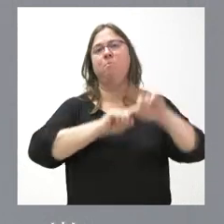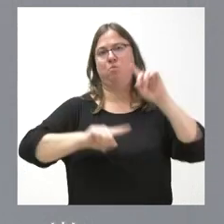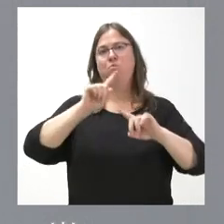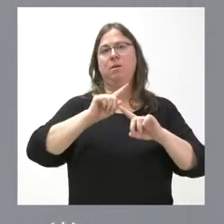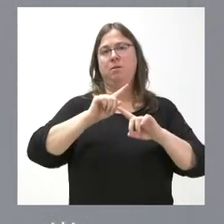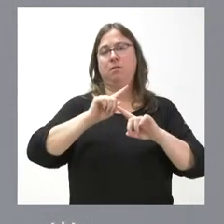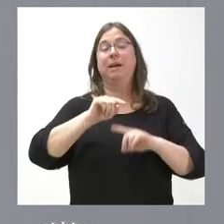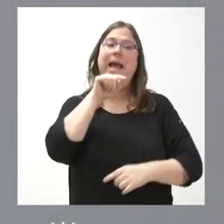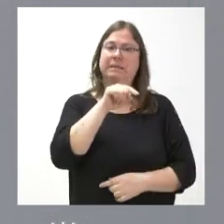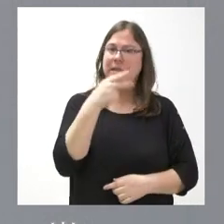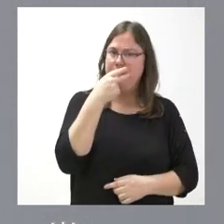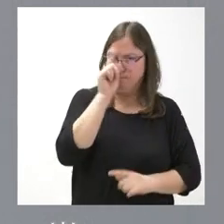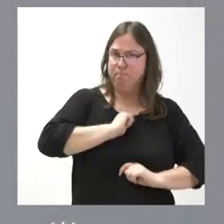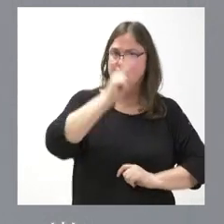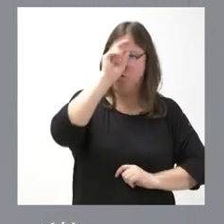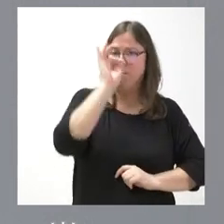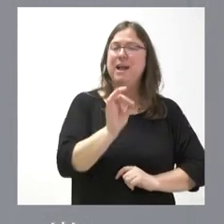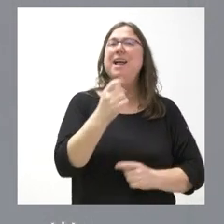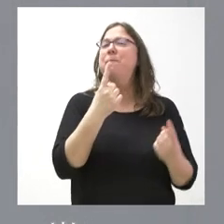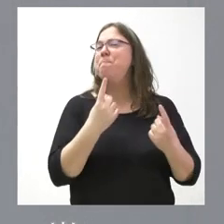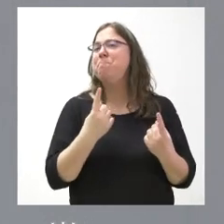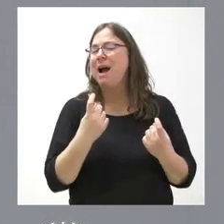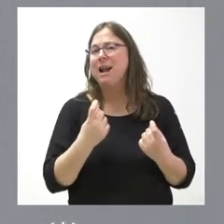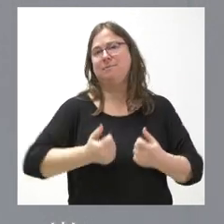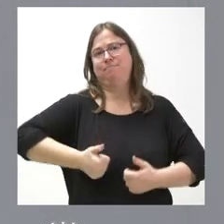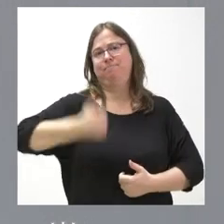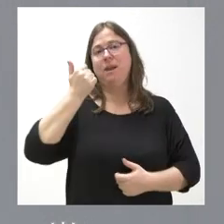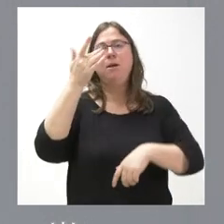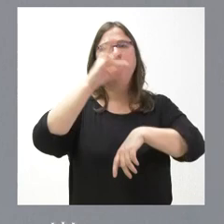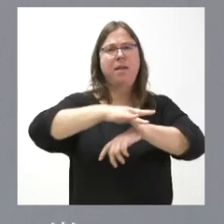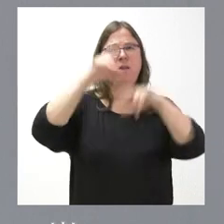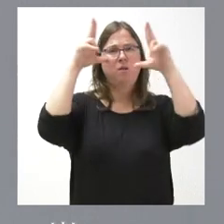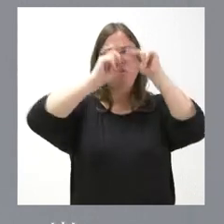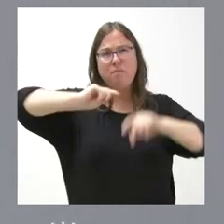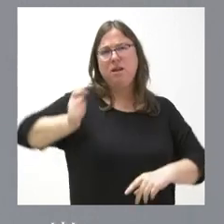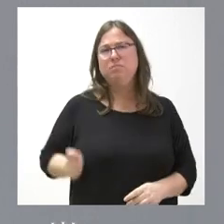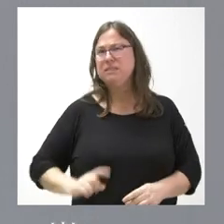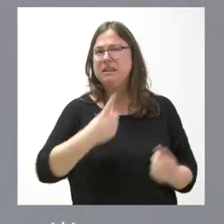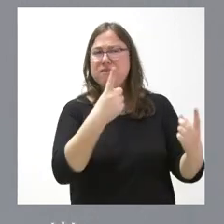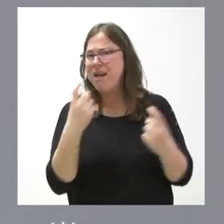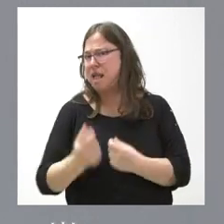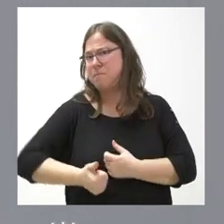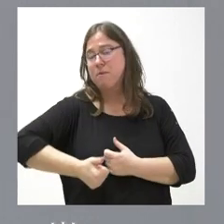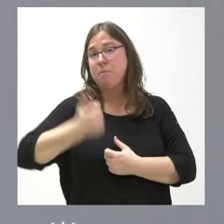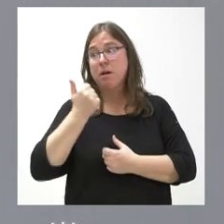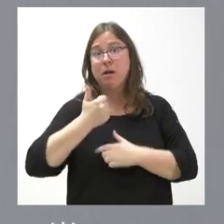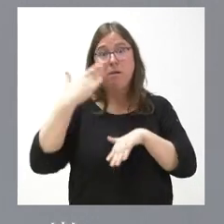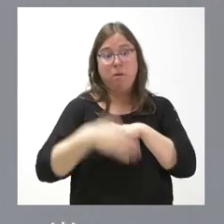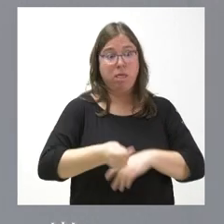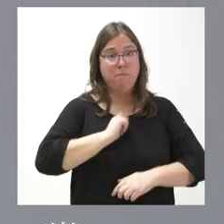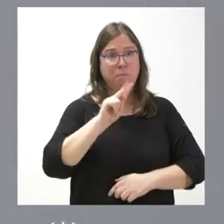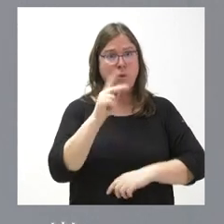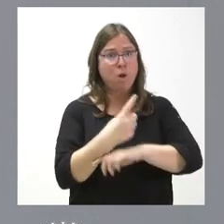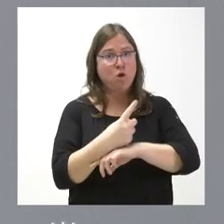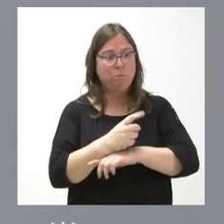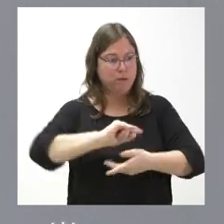preocupa, pero nos preocupa especialmente la falta de profesionales sanitarios. creemos que, igual que se busca un plazo de apenas 24 horas para resolver